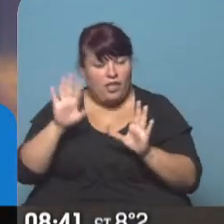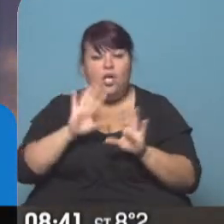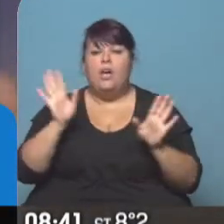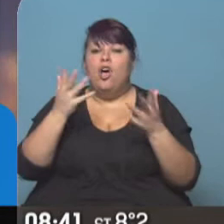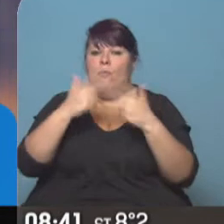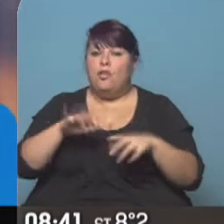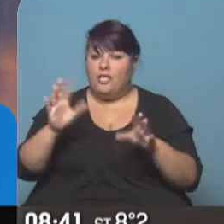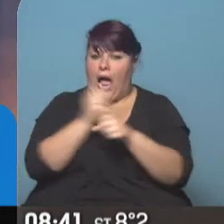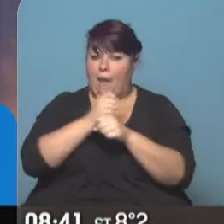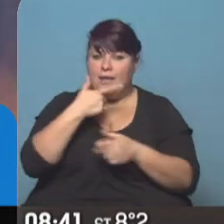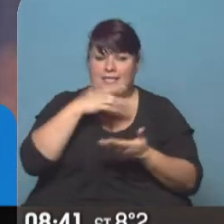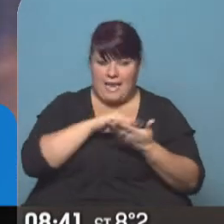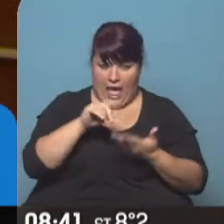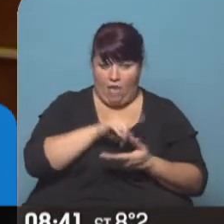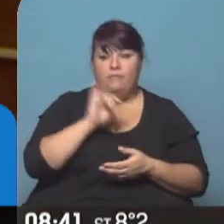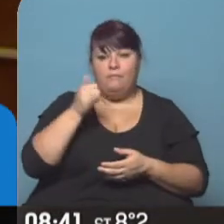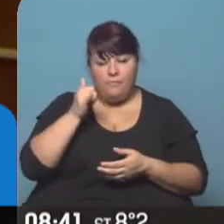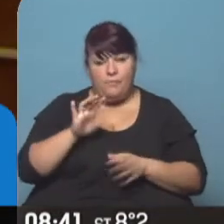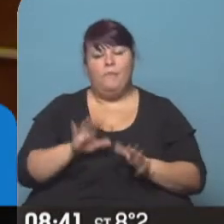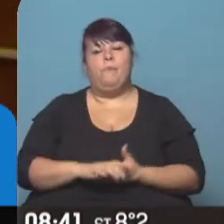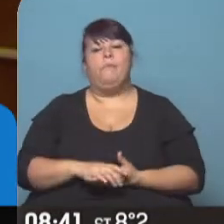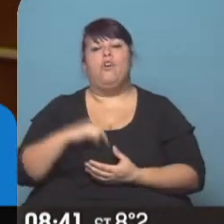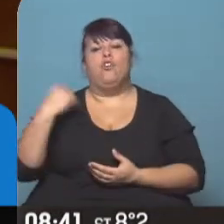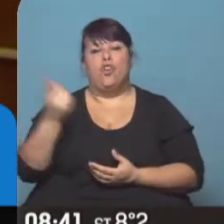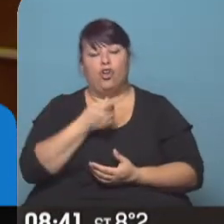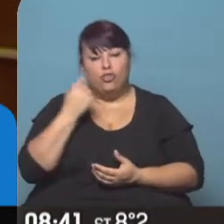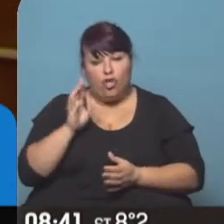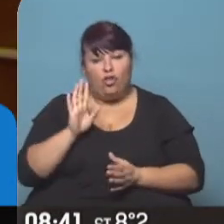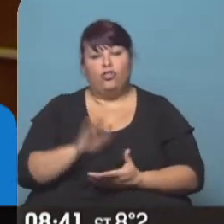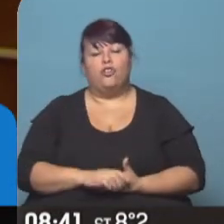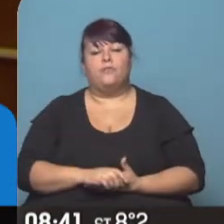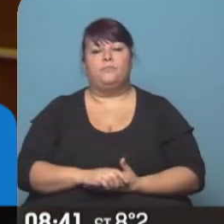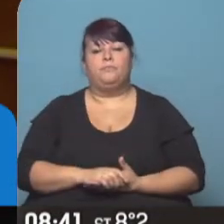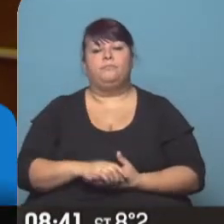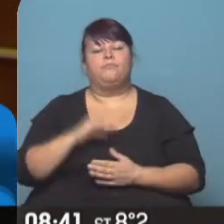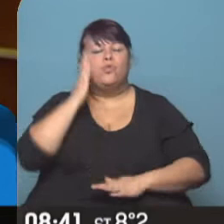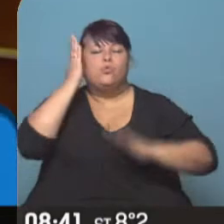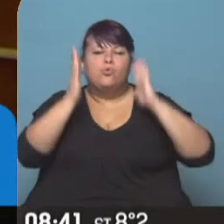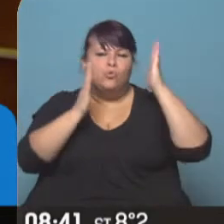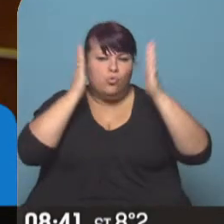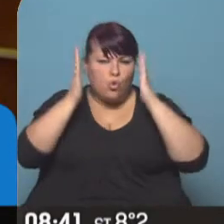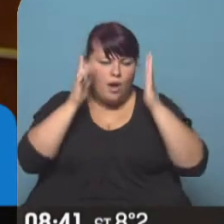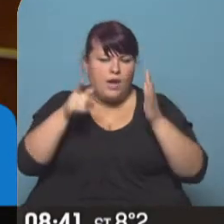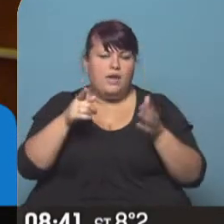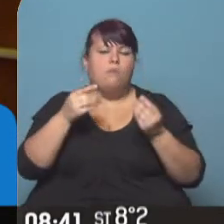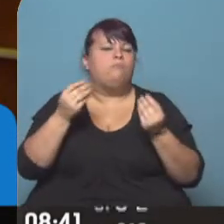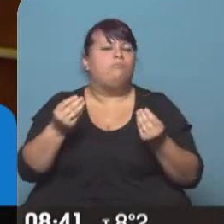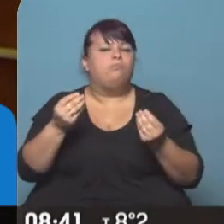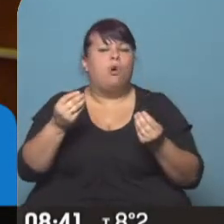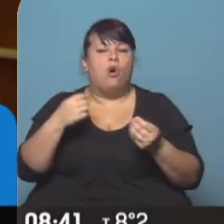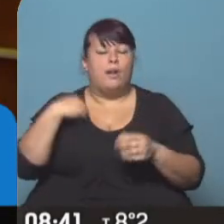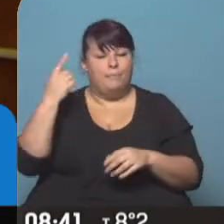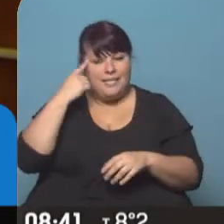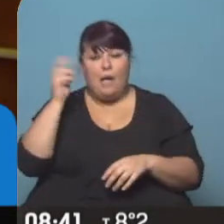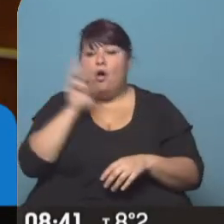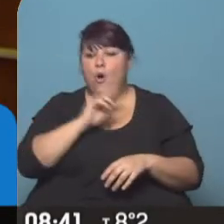que ella cuenta con la sanción del Senado. Exactamente. Nosotros tenemos mucha ilusión porque creemos que